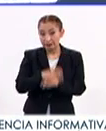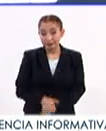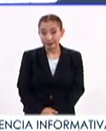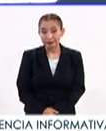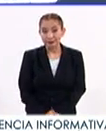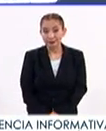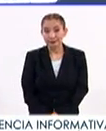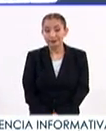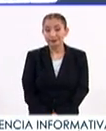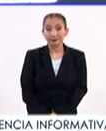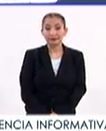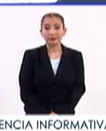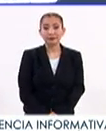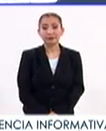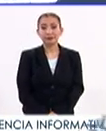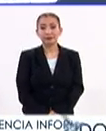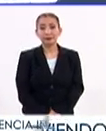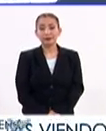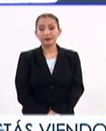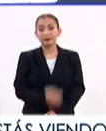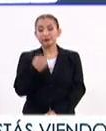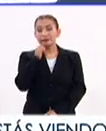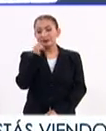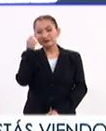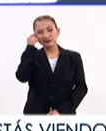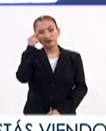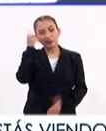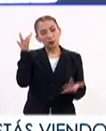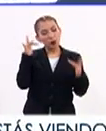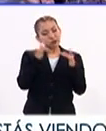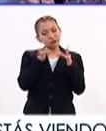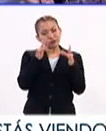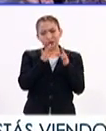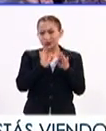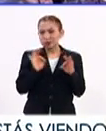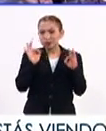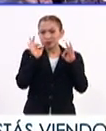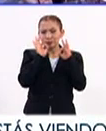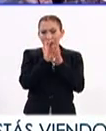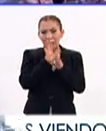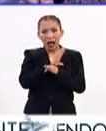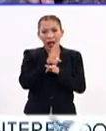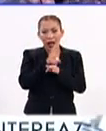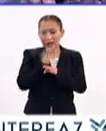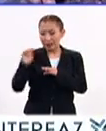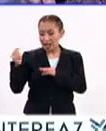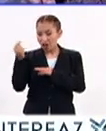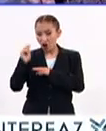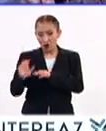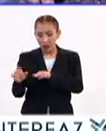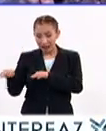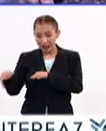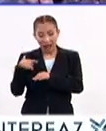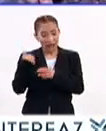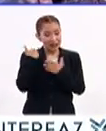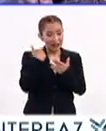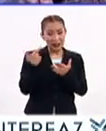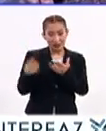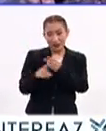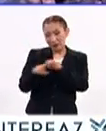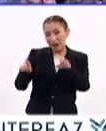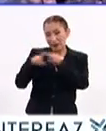Y bueno, además, entender esta conexión tan importante que puede haber entre la tecnología y las herramientas